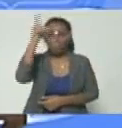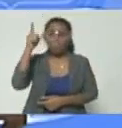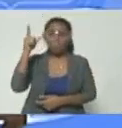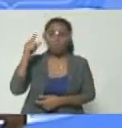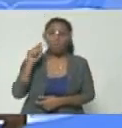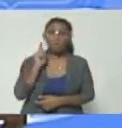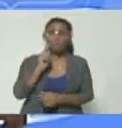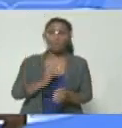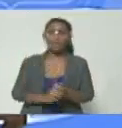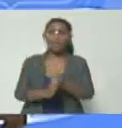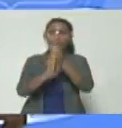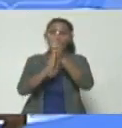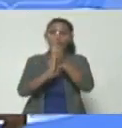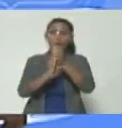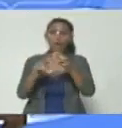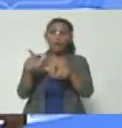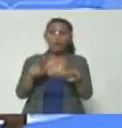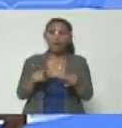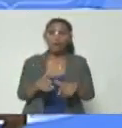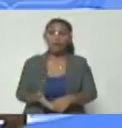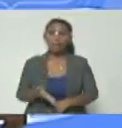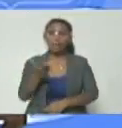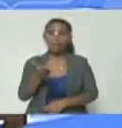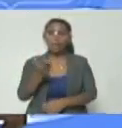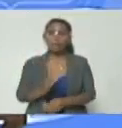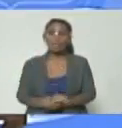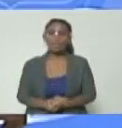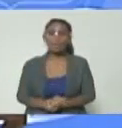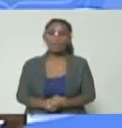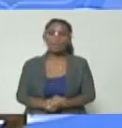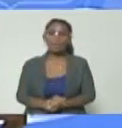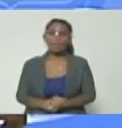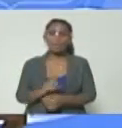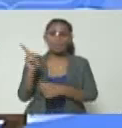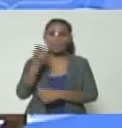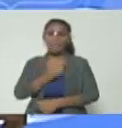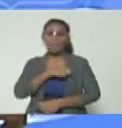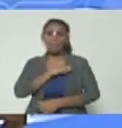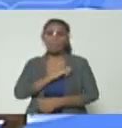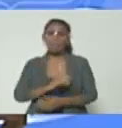tu liderazgo en sitio es vital desde Madrid